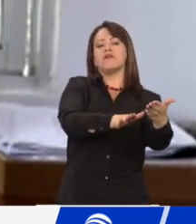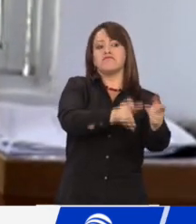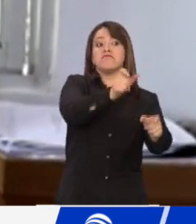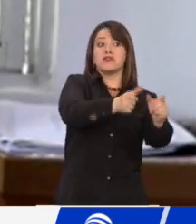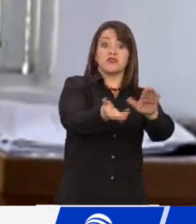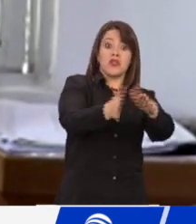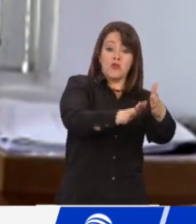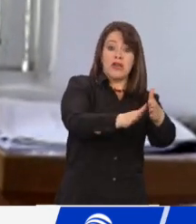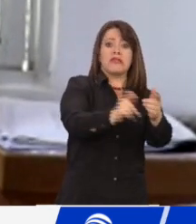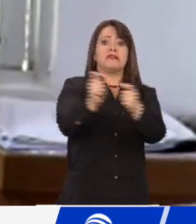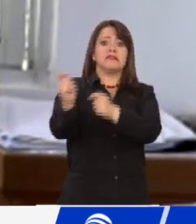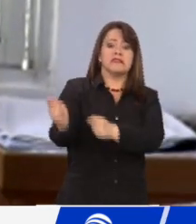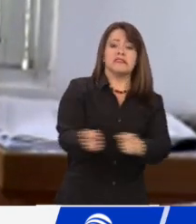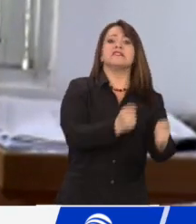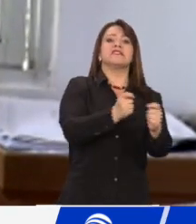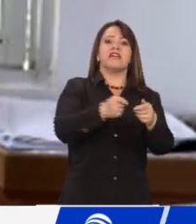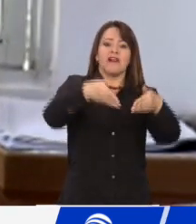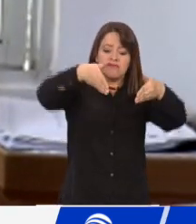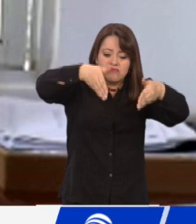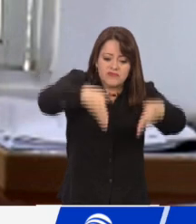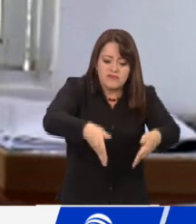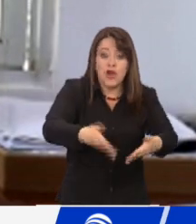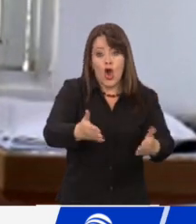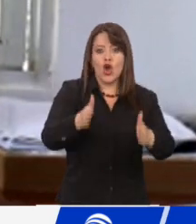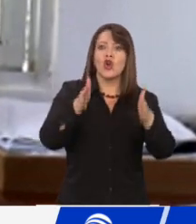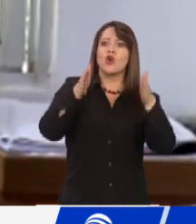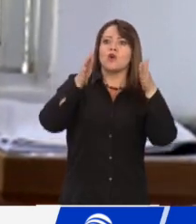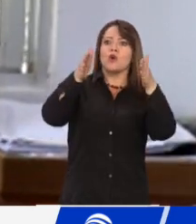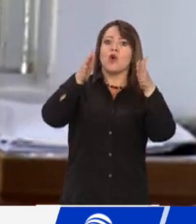respetuosas a los cuerpos de los pacientes por COVID y no COVID.